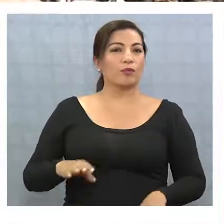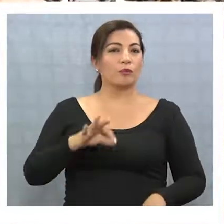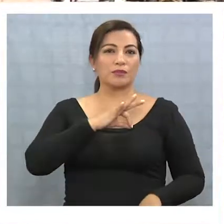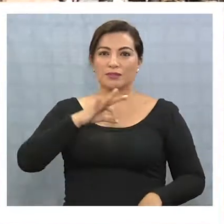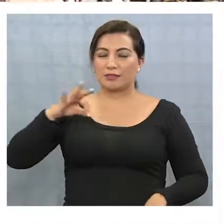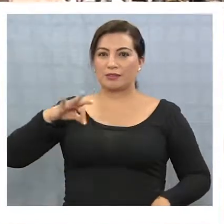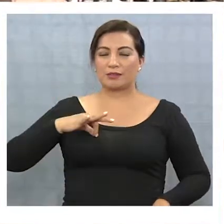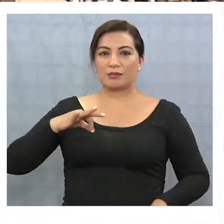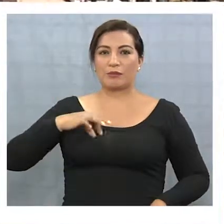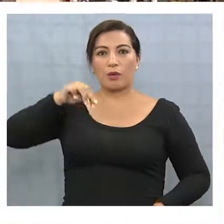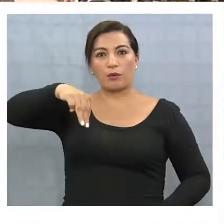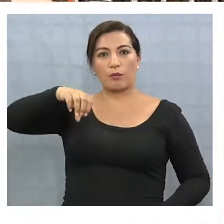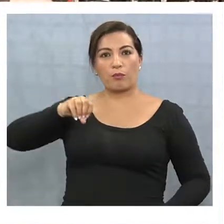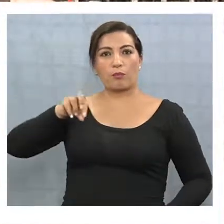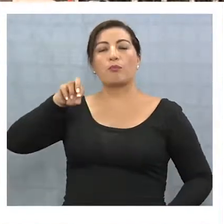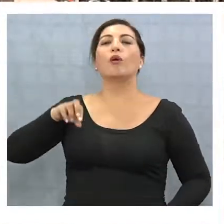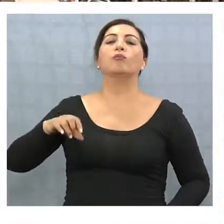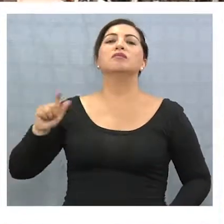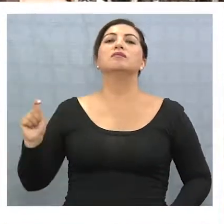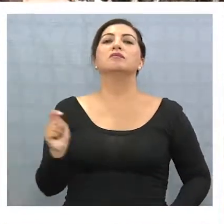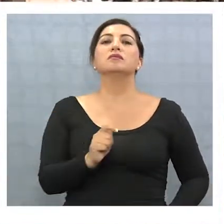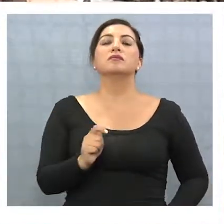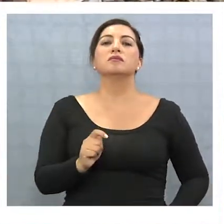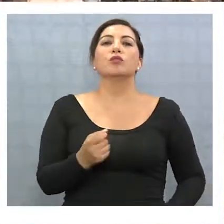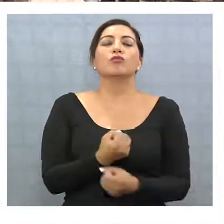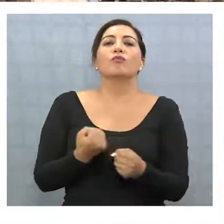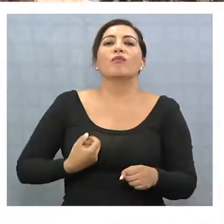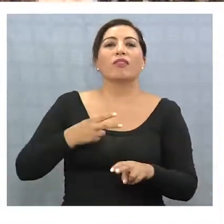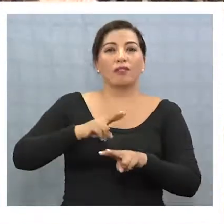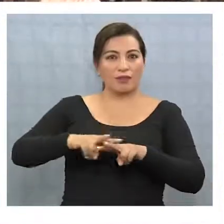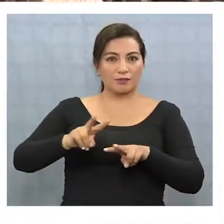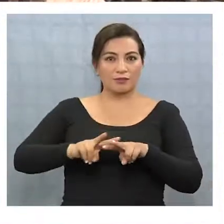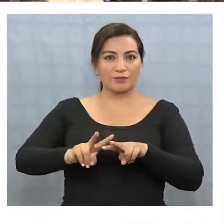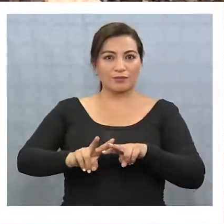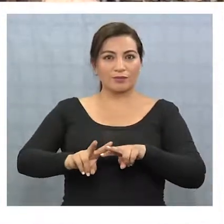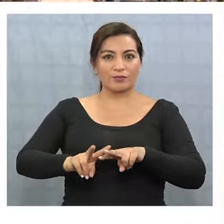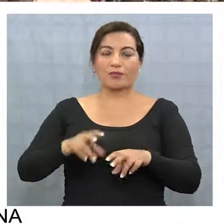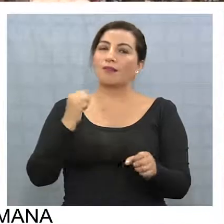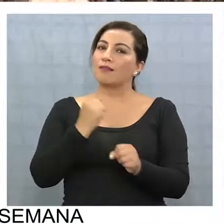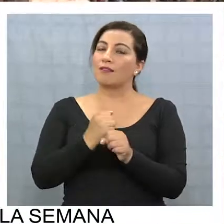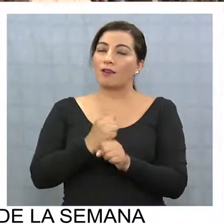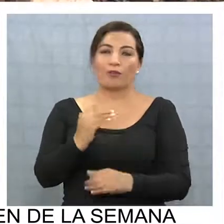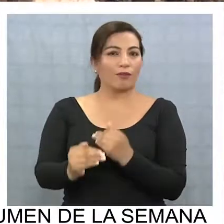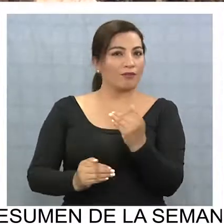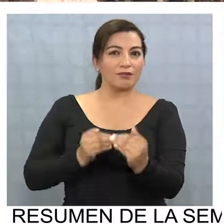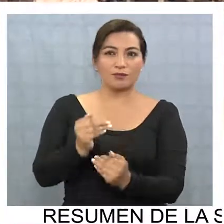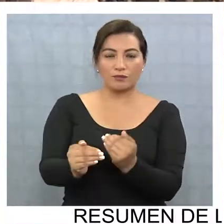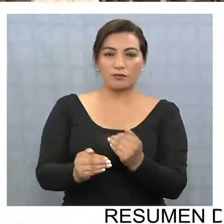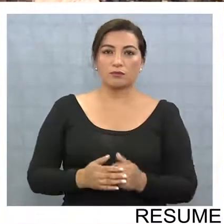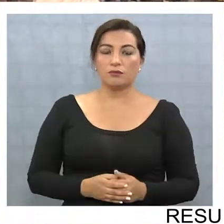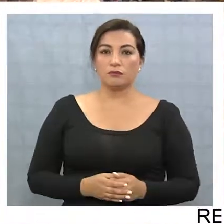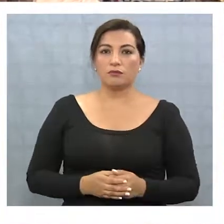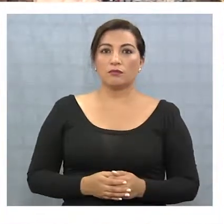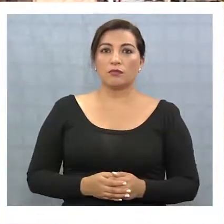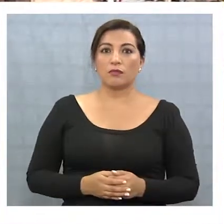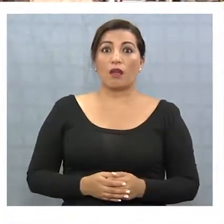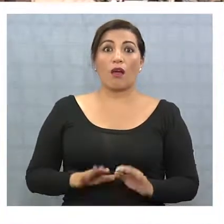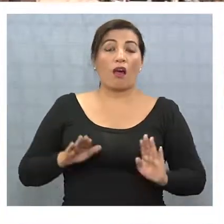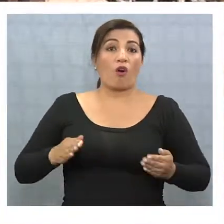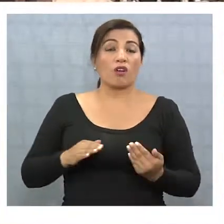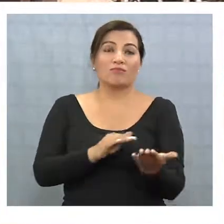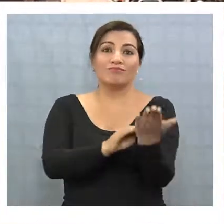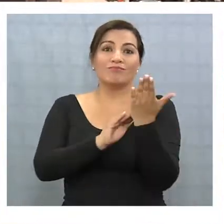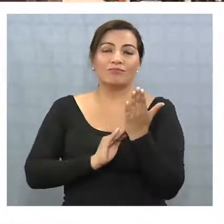de Tarapacá, pero yo creo que han sido incapaces y van a ser incapaces ellos de sacar este trabajo adelante. Los hechos lo han demostrado,